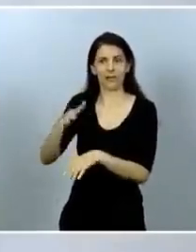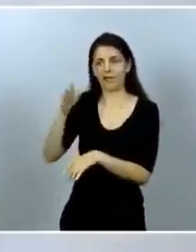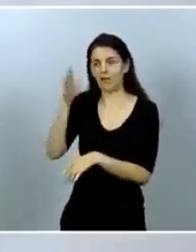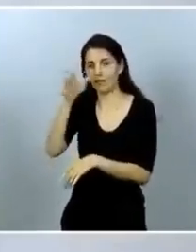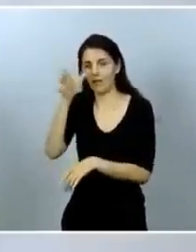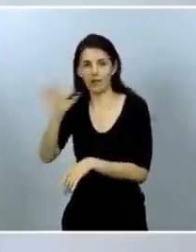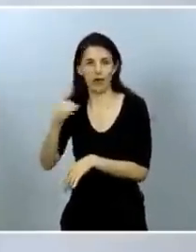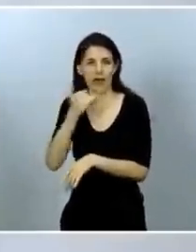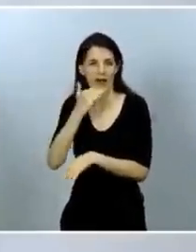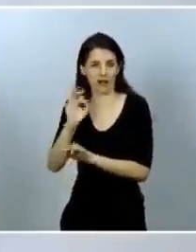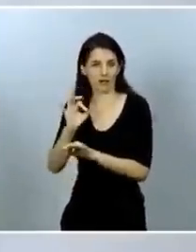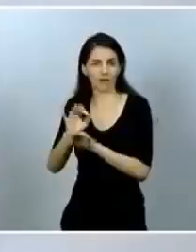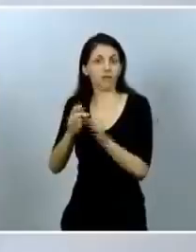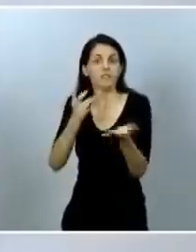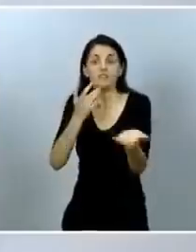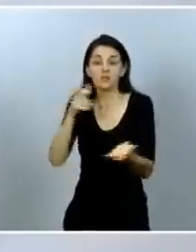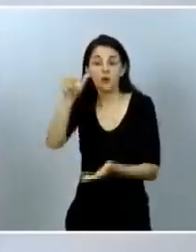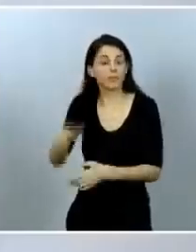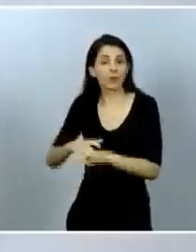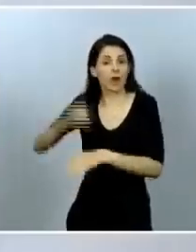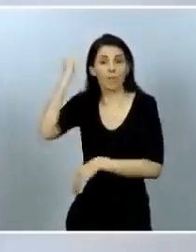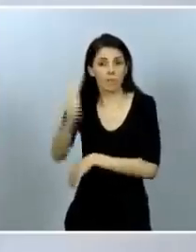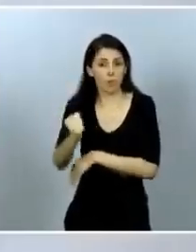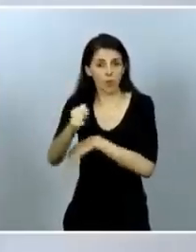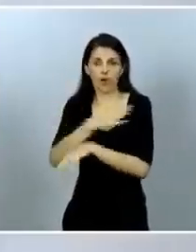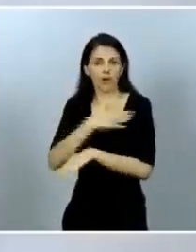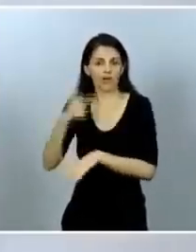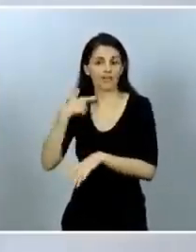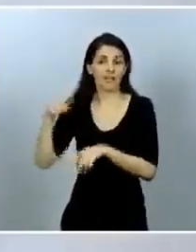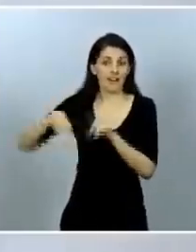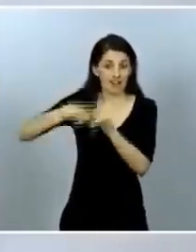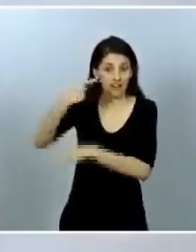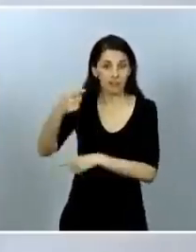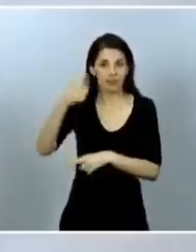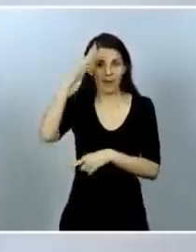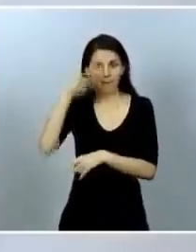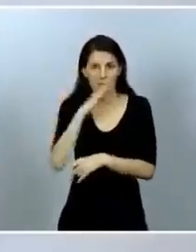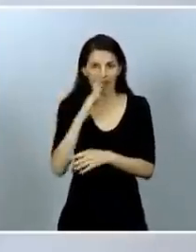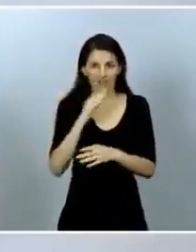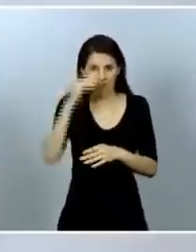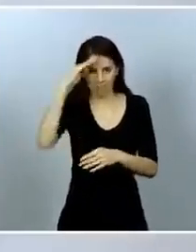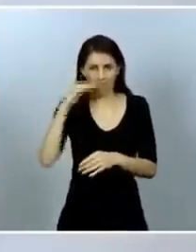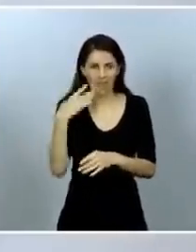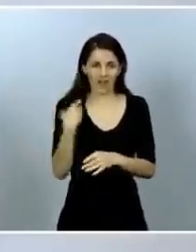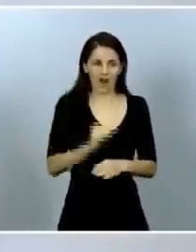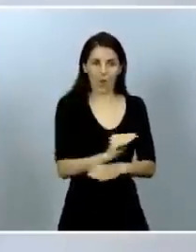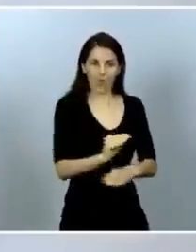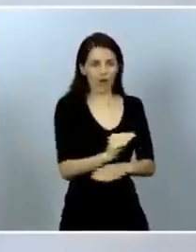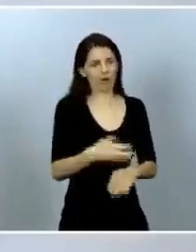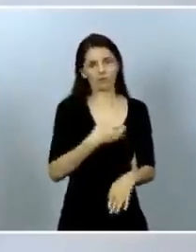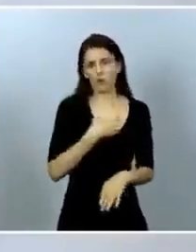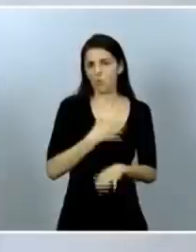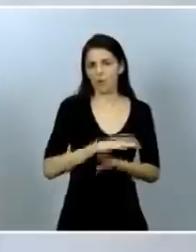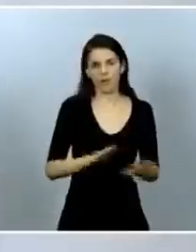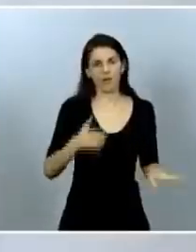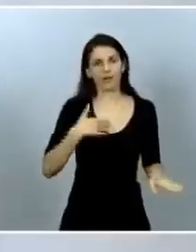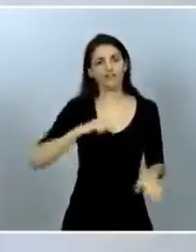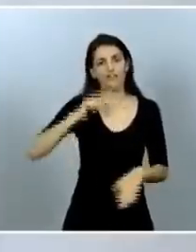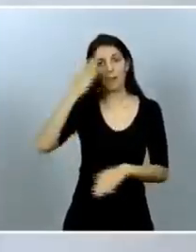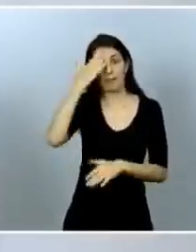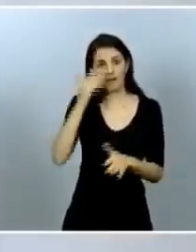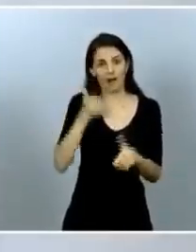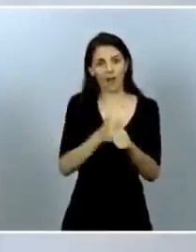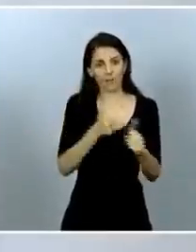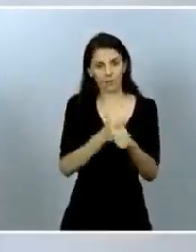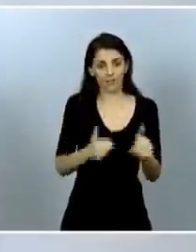Paladino. Un asesino machista jamás puede ser un buen padre y, por lo tanto, no puede tener derecho a la patria potestad. Hasta ahora esto quedaba a